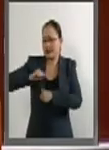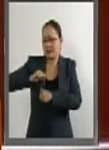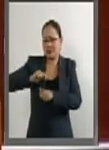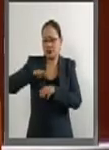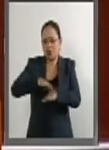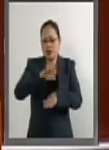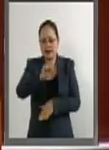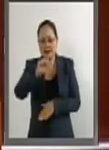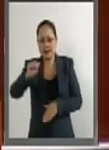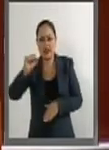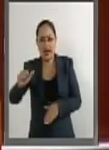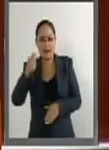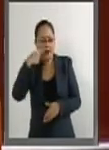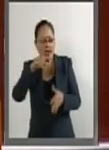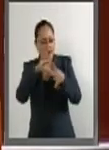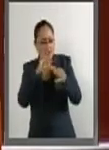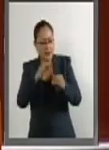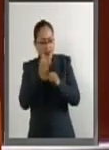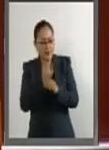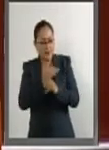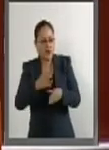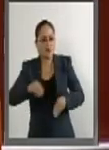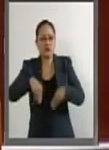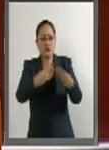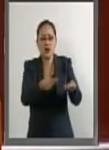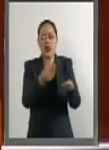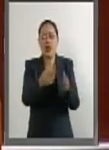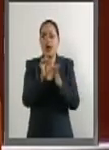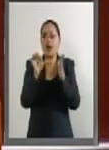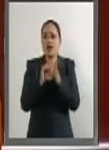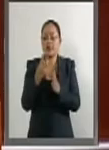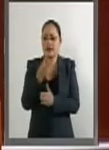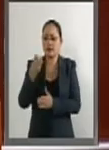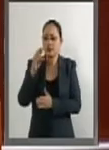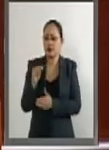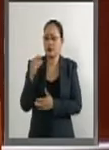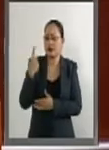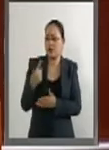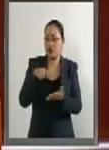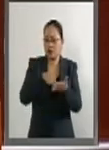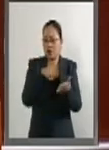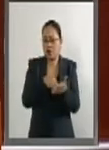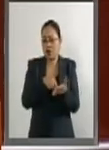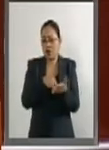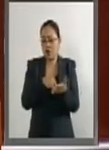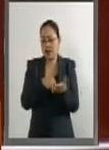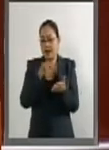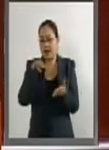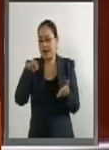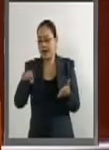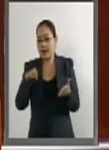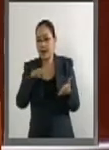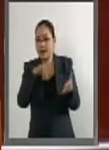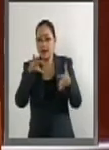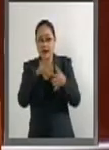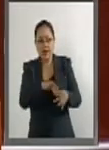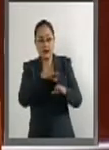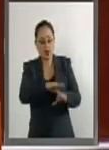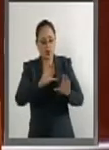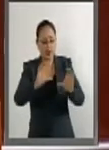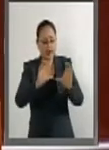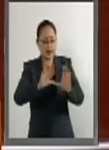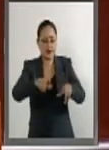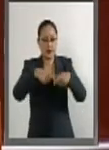para la comprobación o información y el artículo 391 define a los certificados de